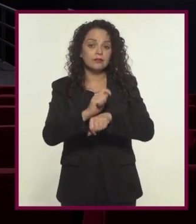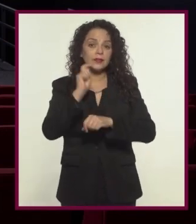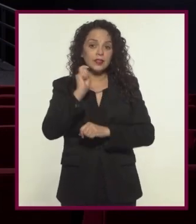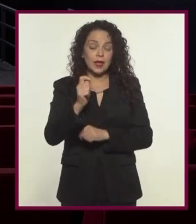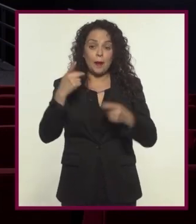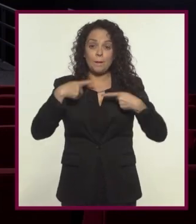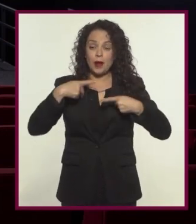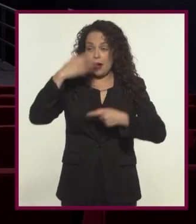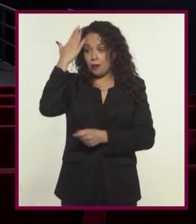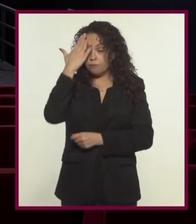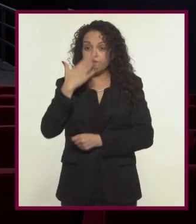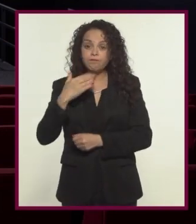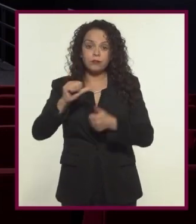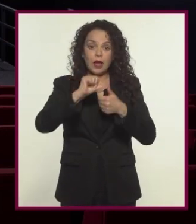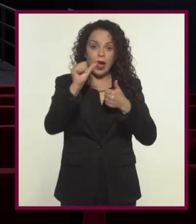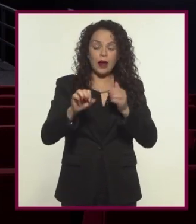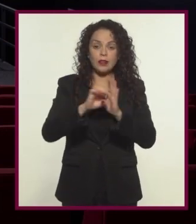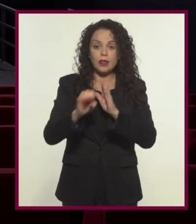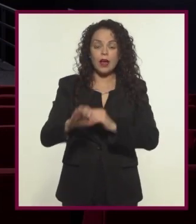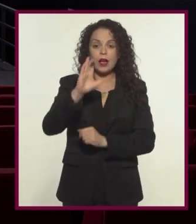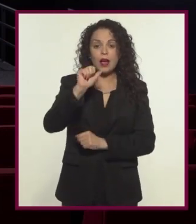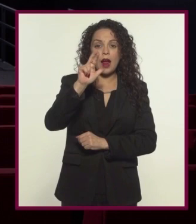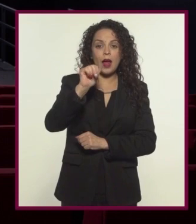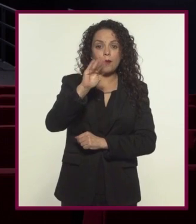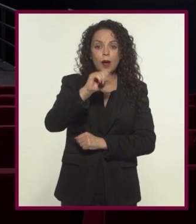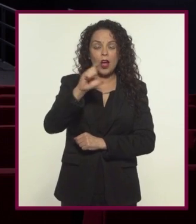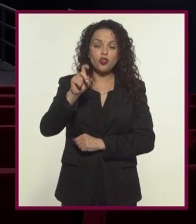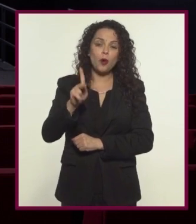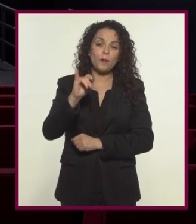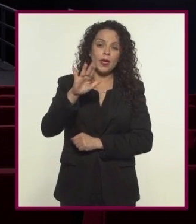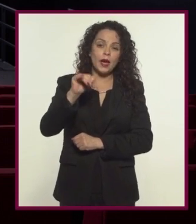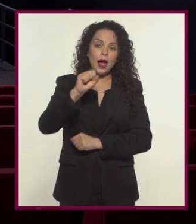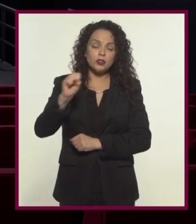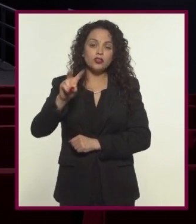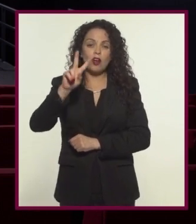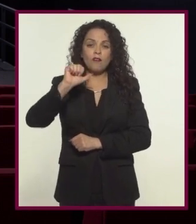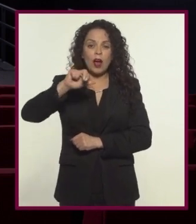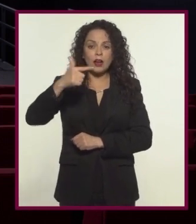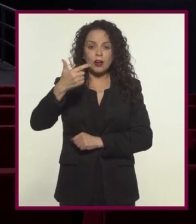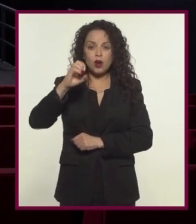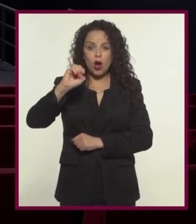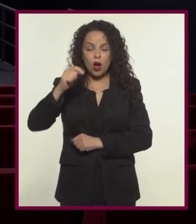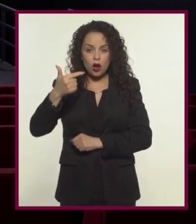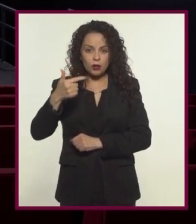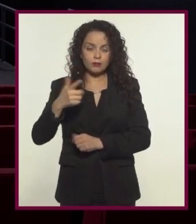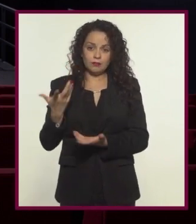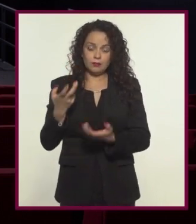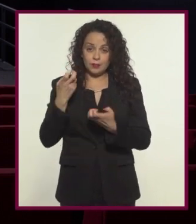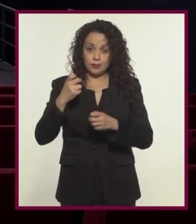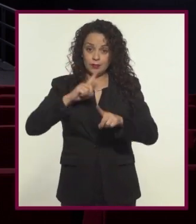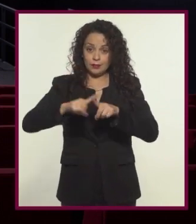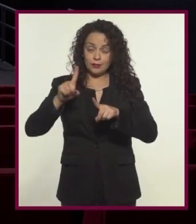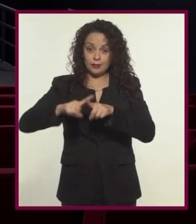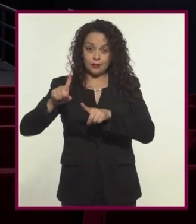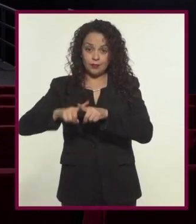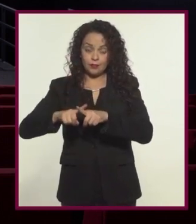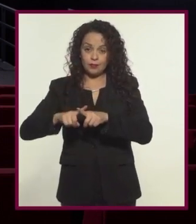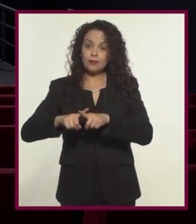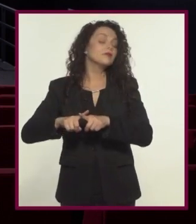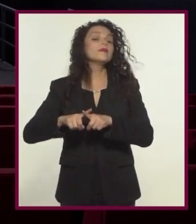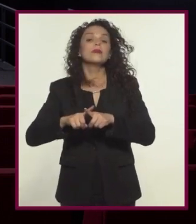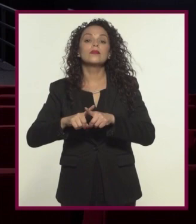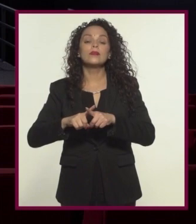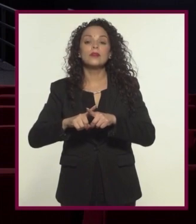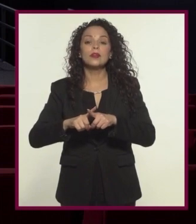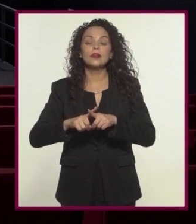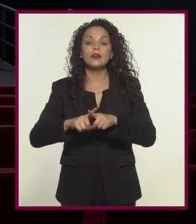representan a grandes maestros del arte como Caravaggio Bernini Picasso Van Gogh En